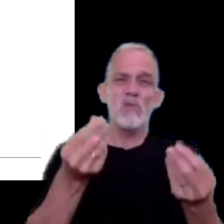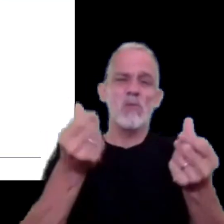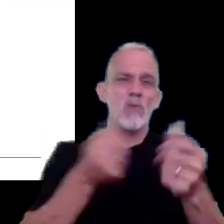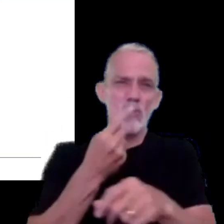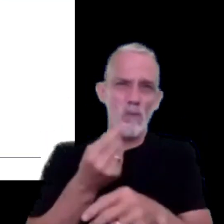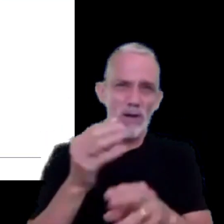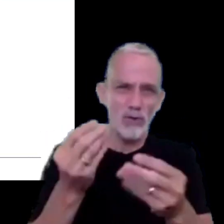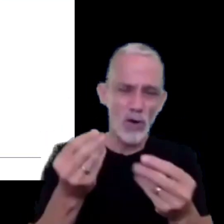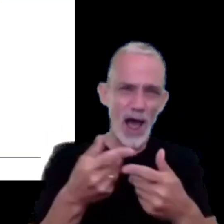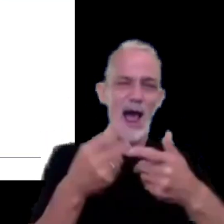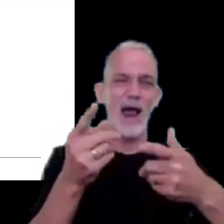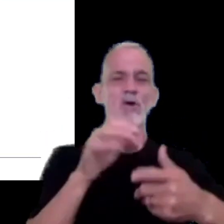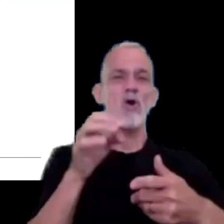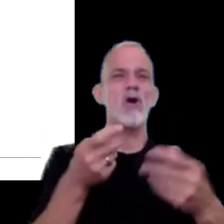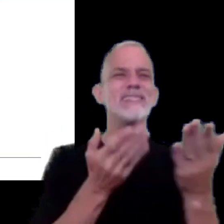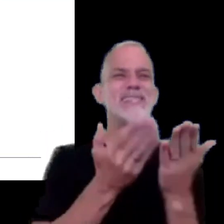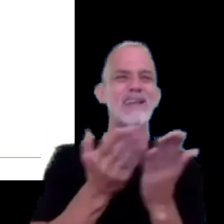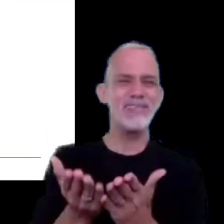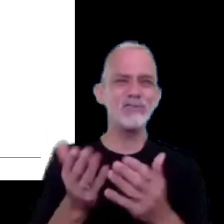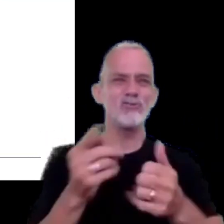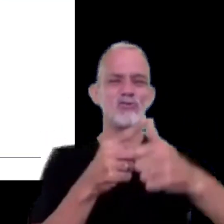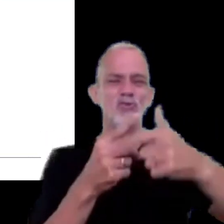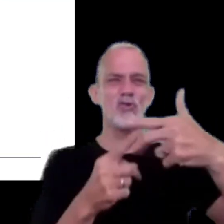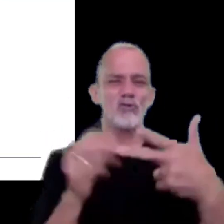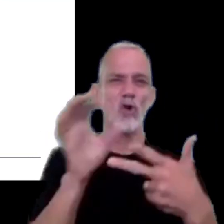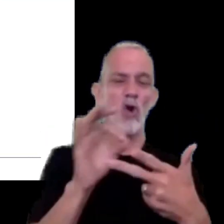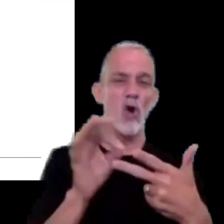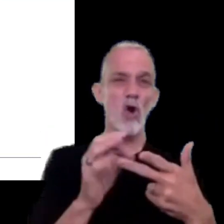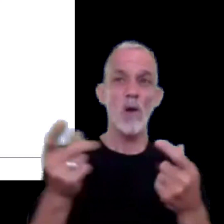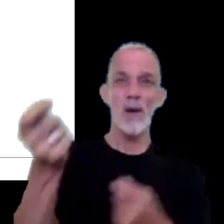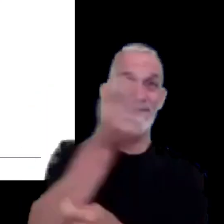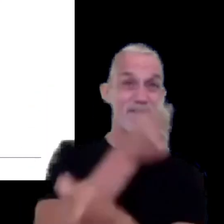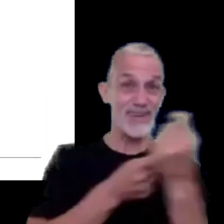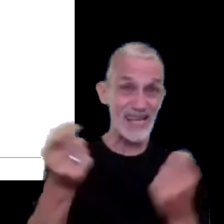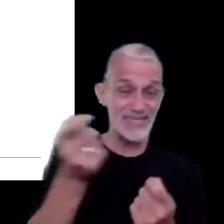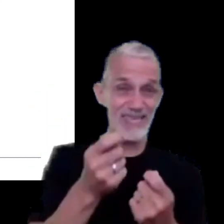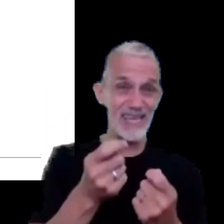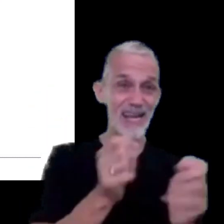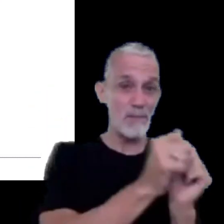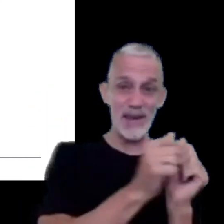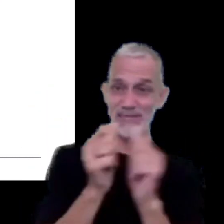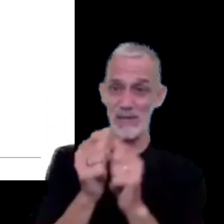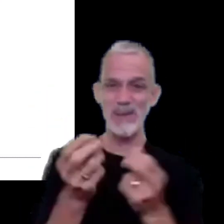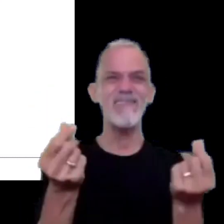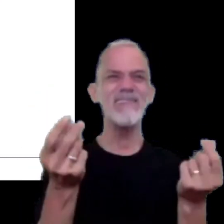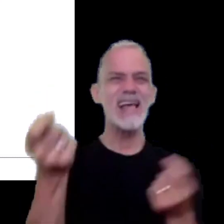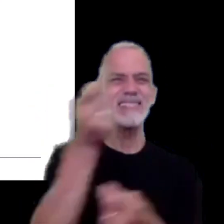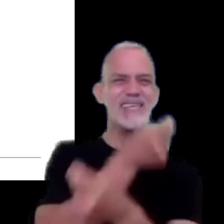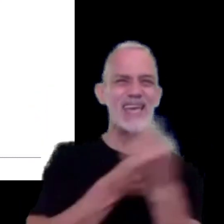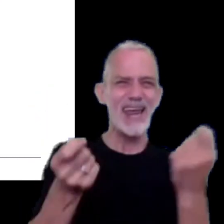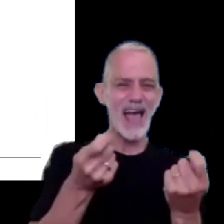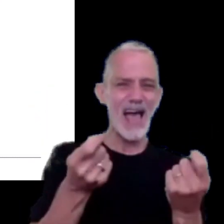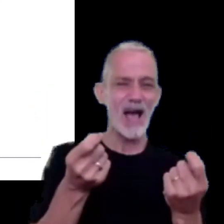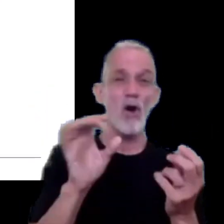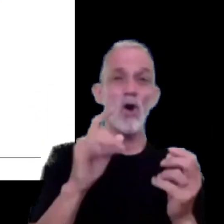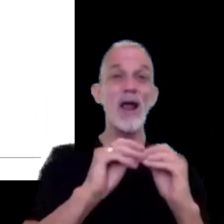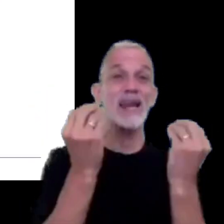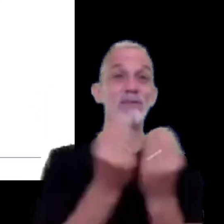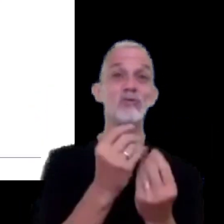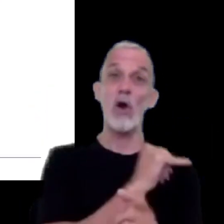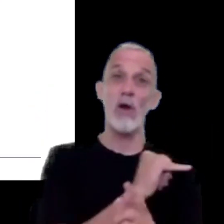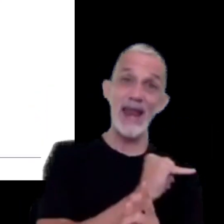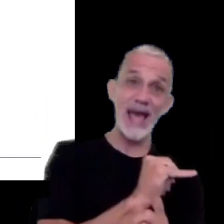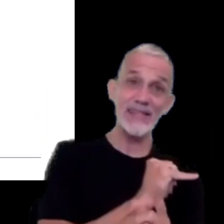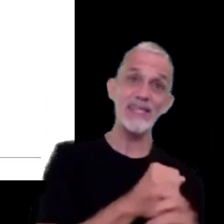operaciones financieras intercompañía y que presenten resultados negativos